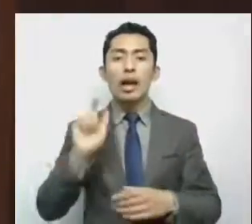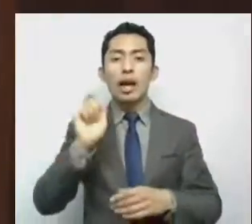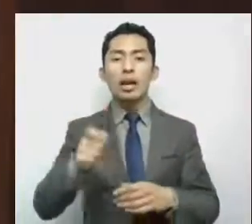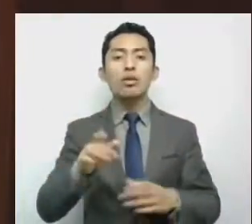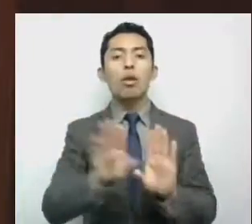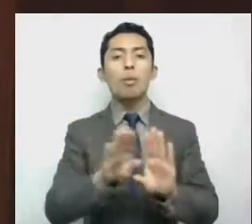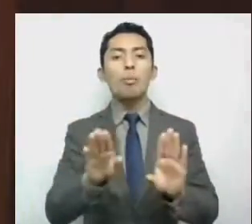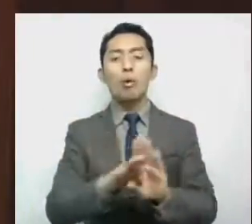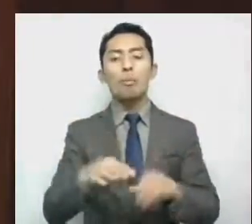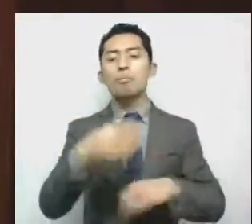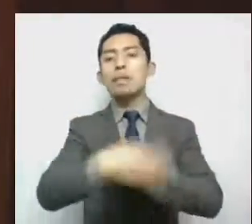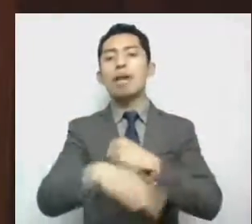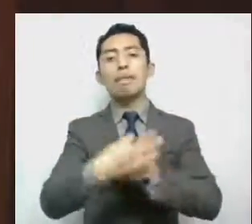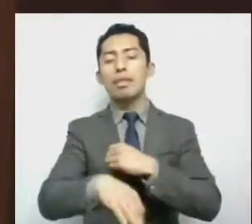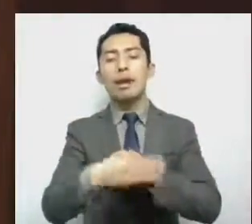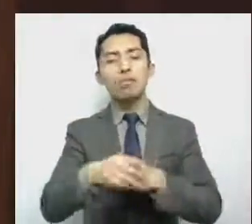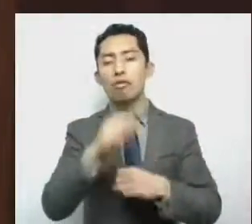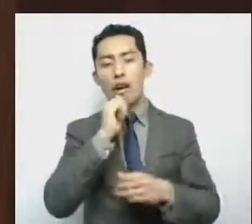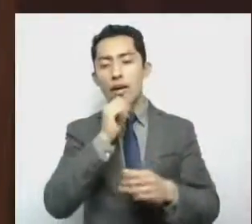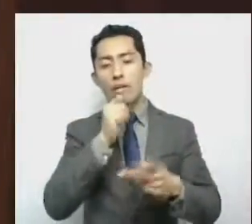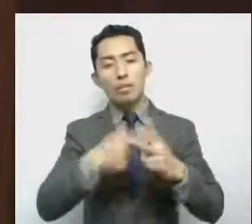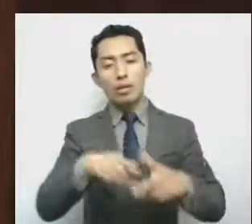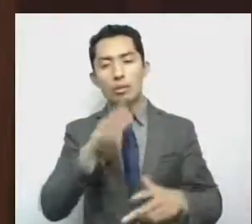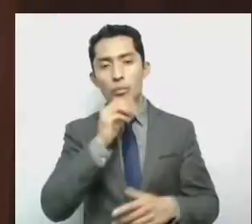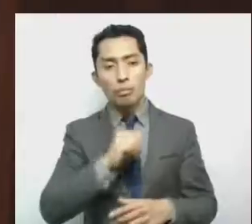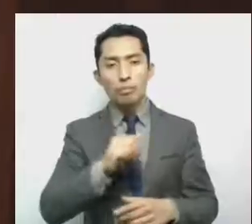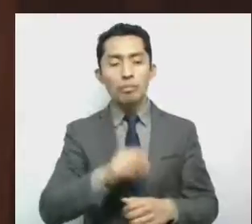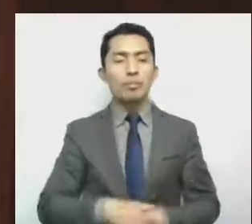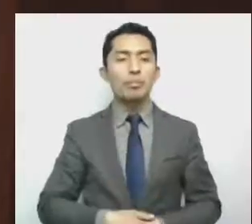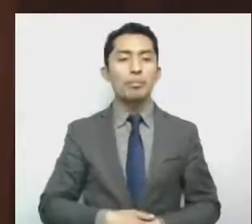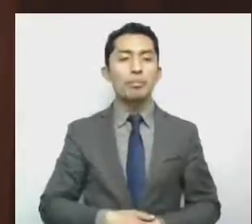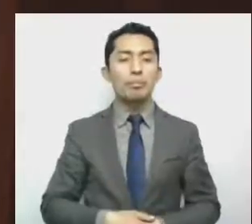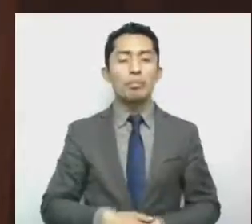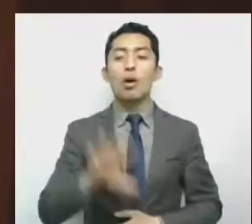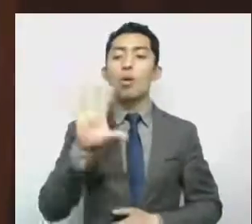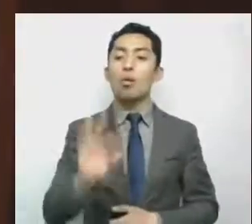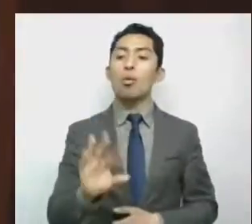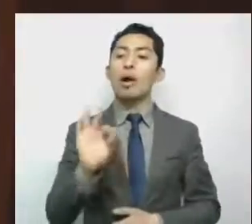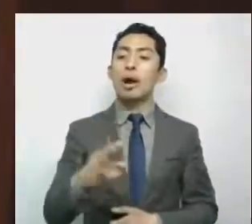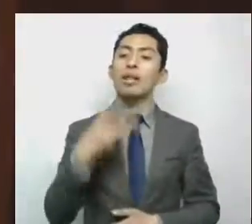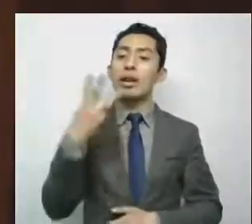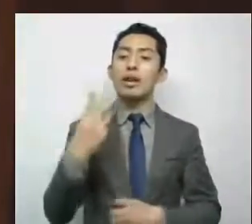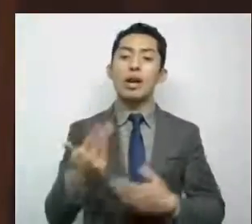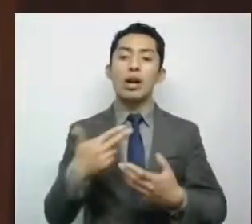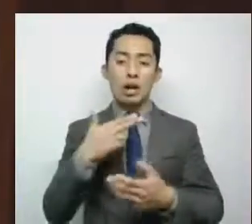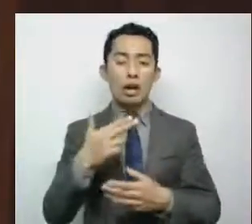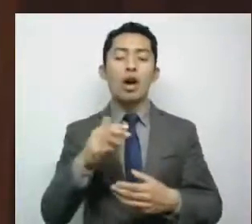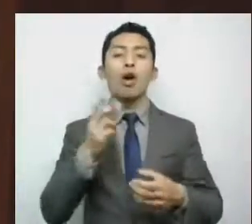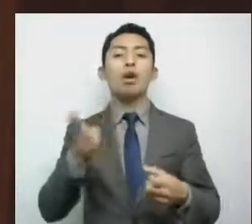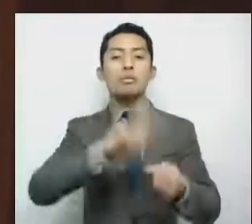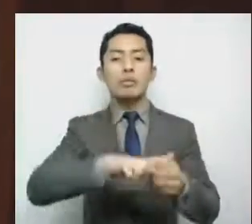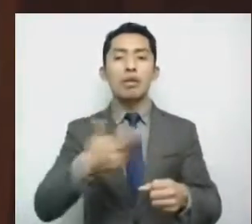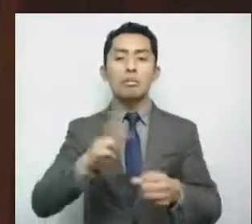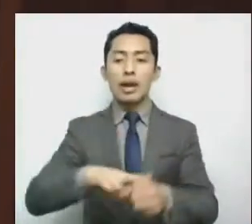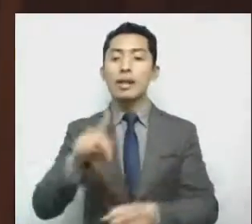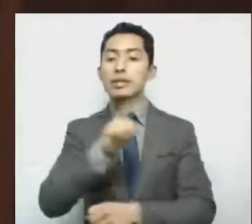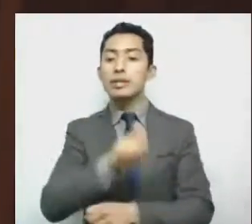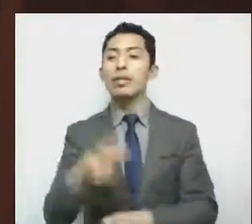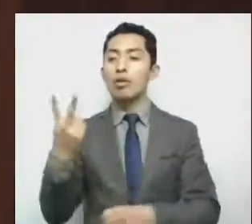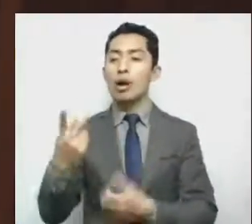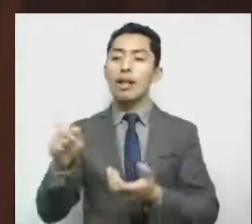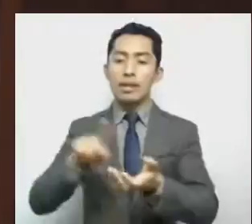De estas últimas, 43 son hospitales y 102 centros de salud.